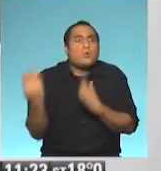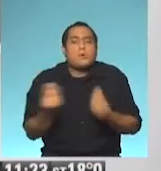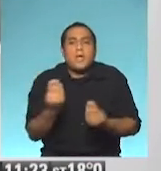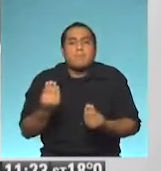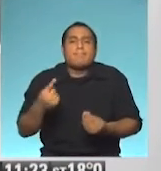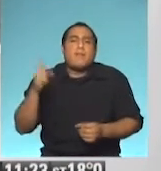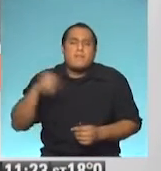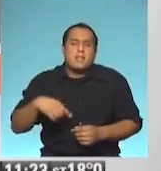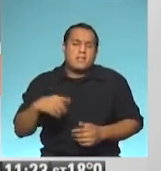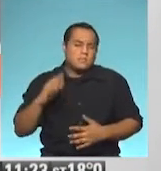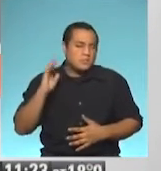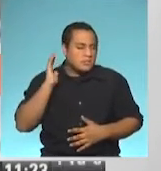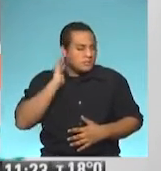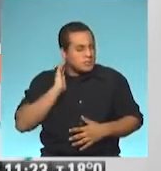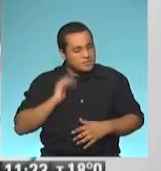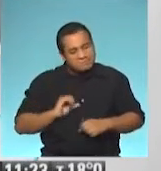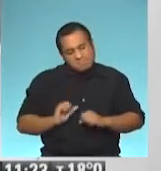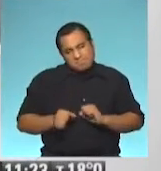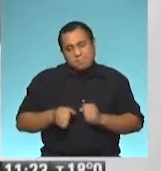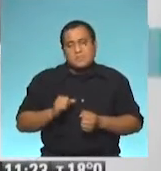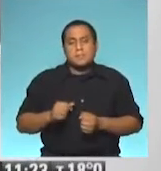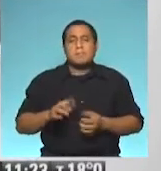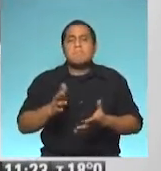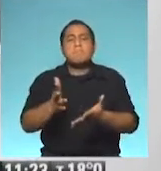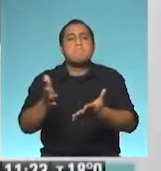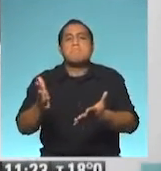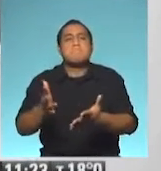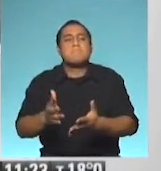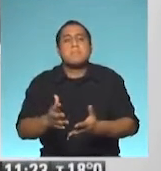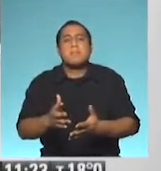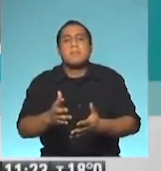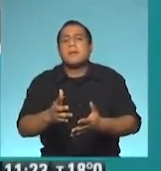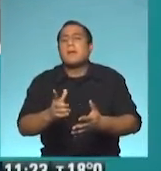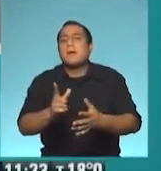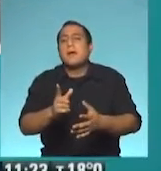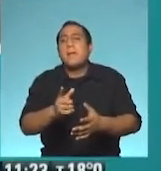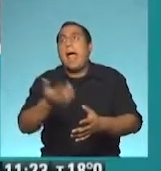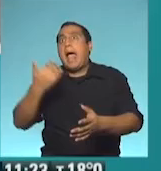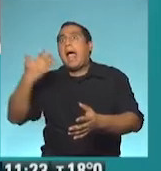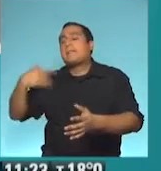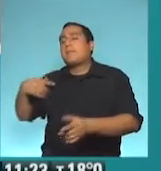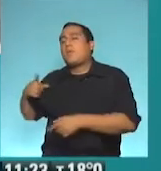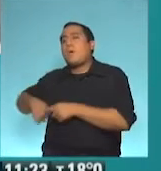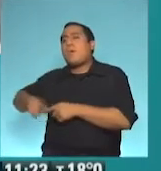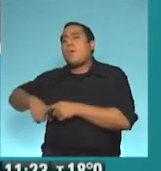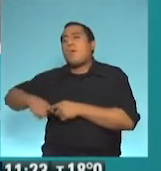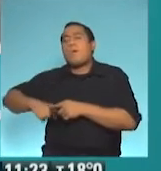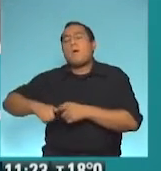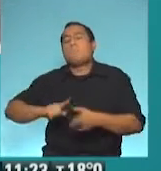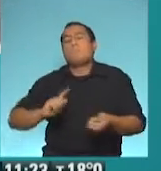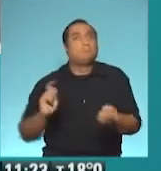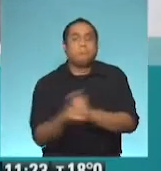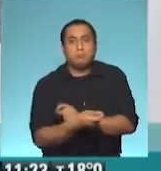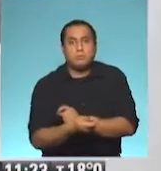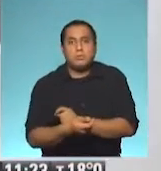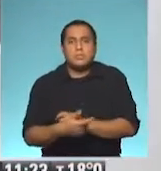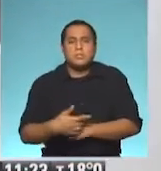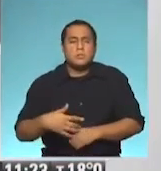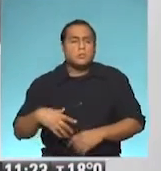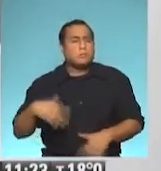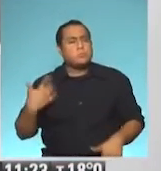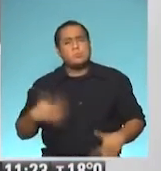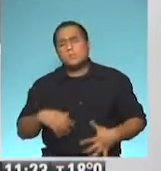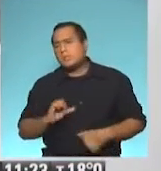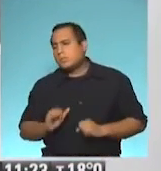punto viene a poner en cuestión todas las formas anteriores de funcionamiento. Entonces, digo, es lógico que uno se sienta estresado, que